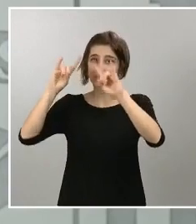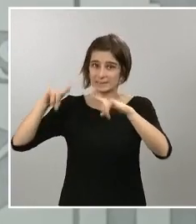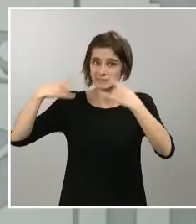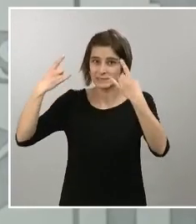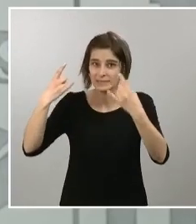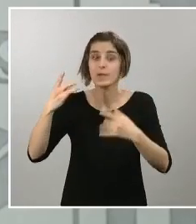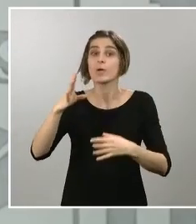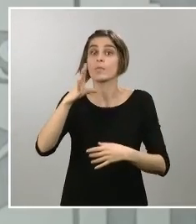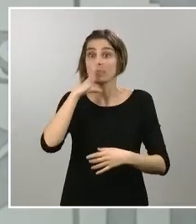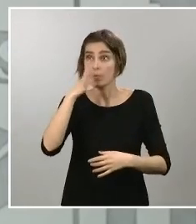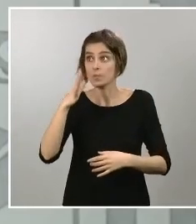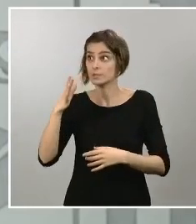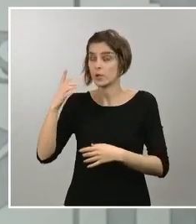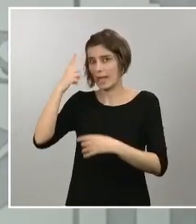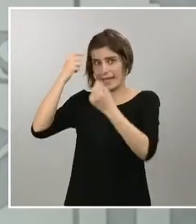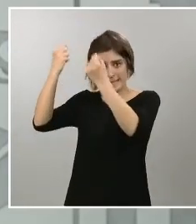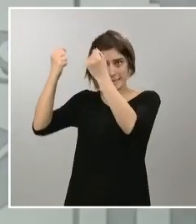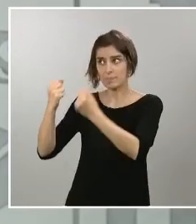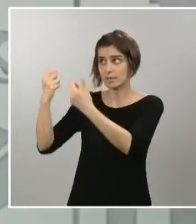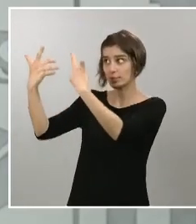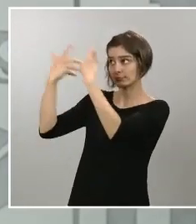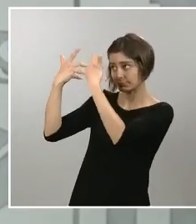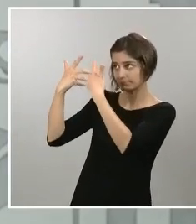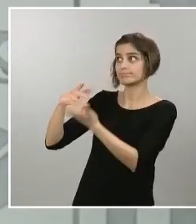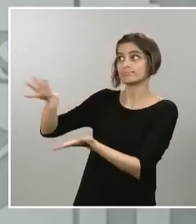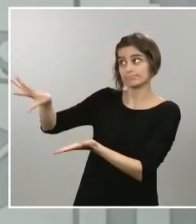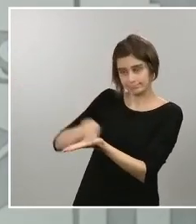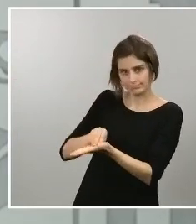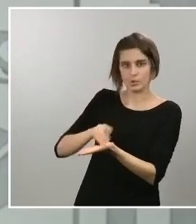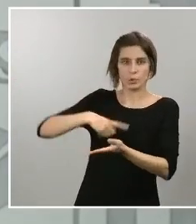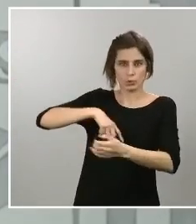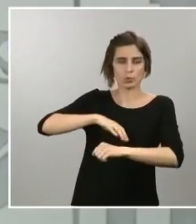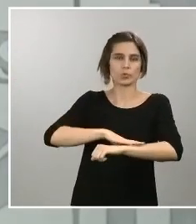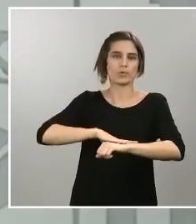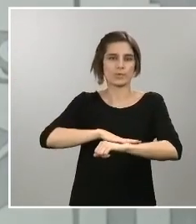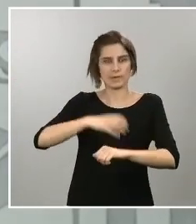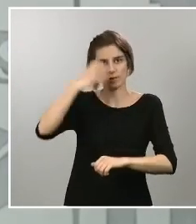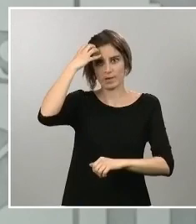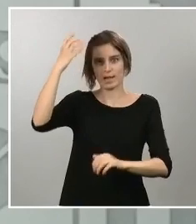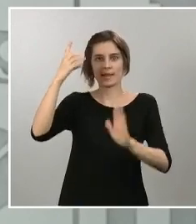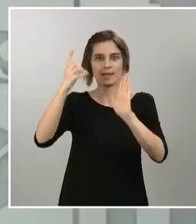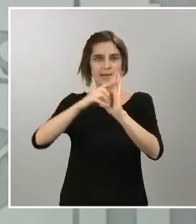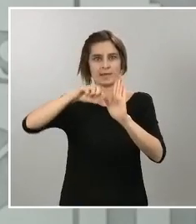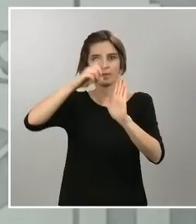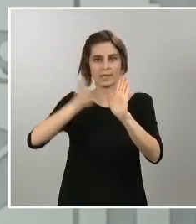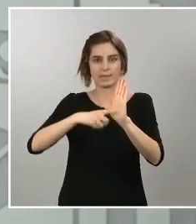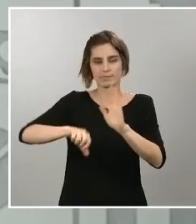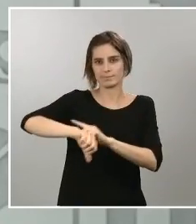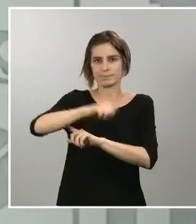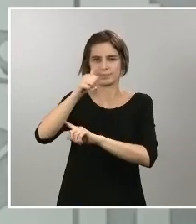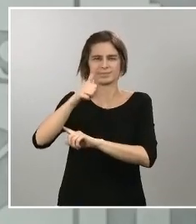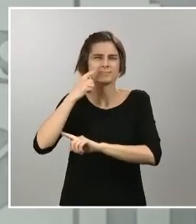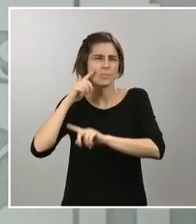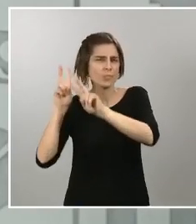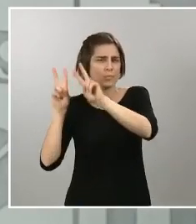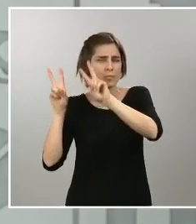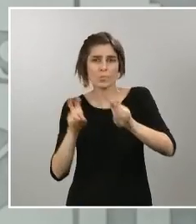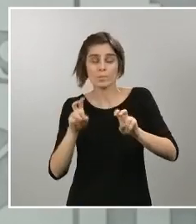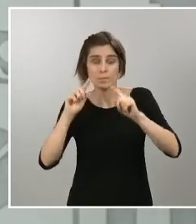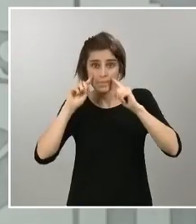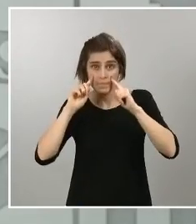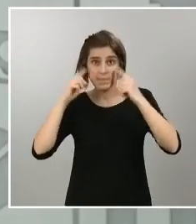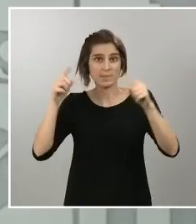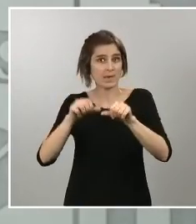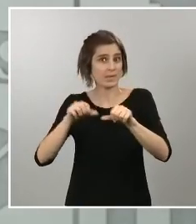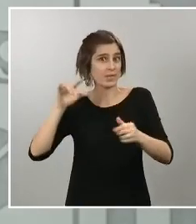los expertos, hemos aprobado este Real Decreto Ley, que es inédito en el ordenamiento jurídico español y